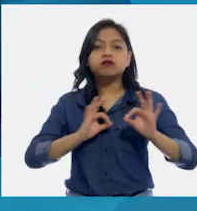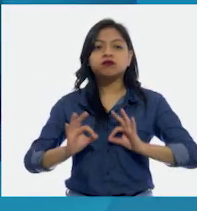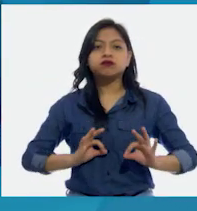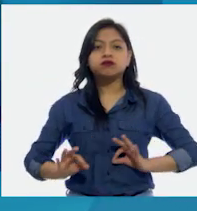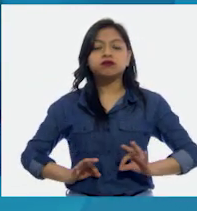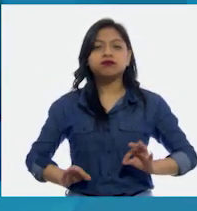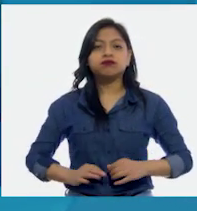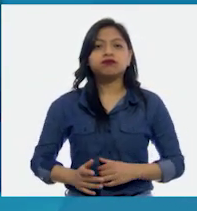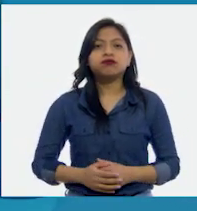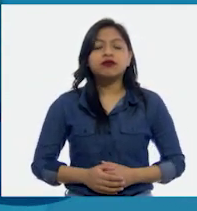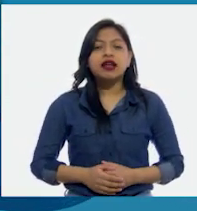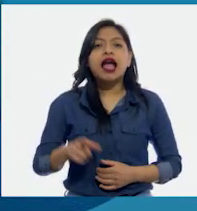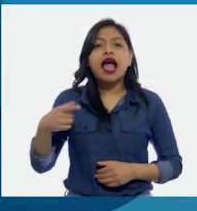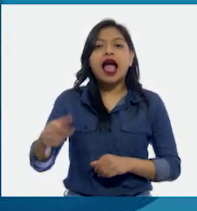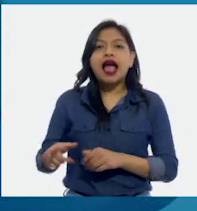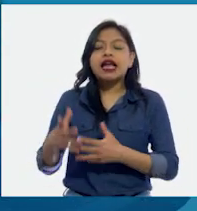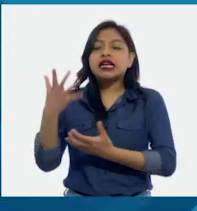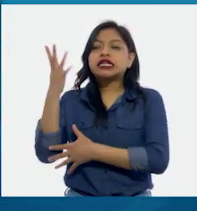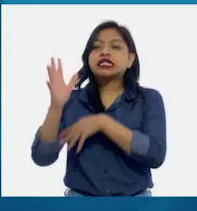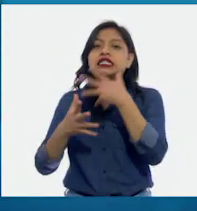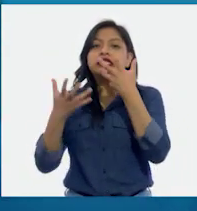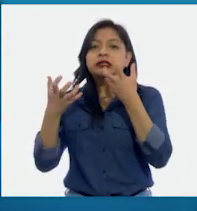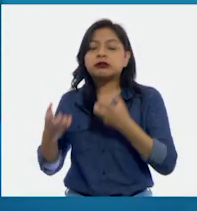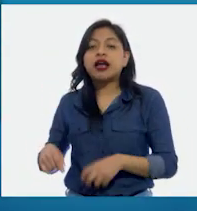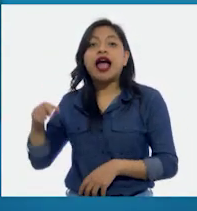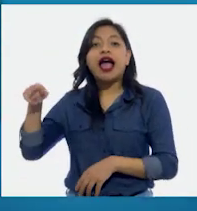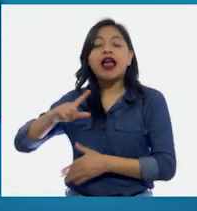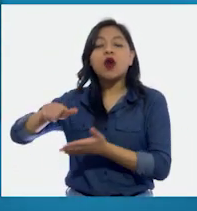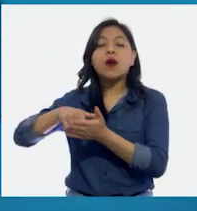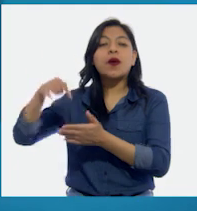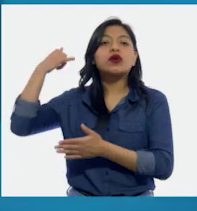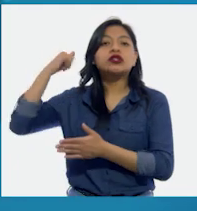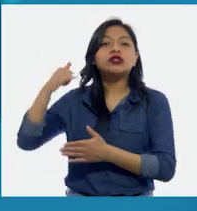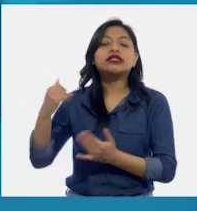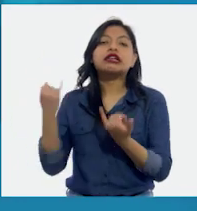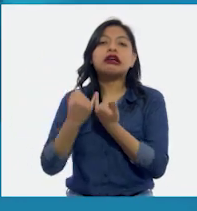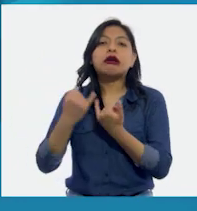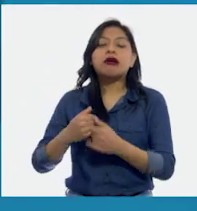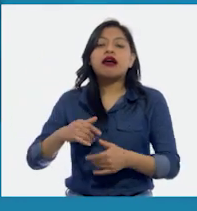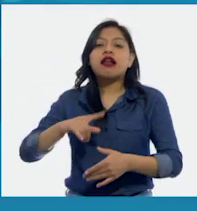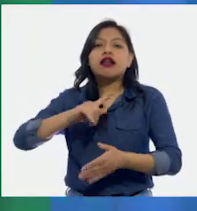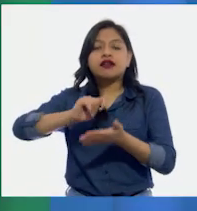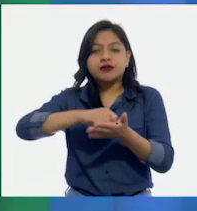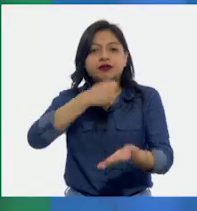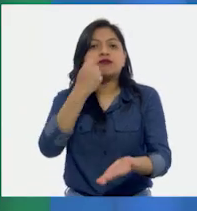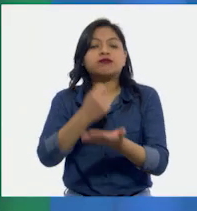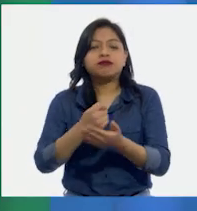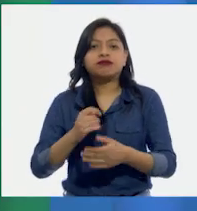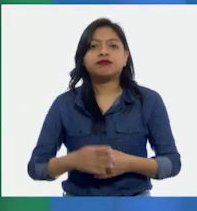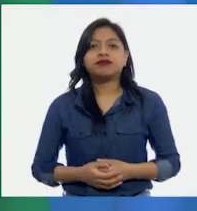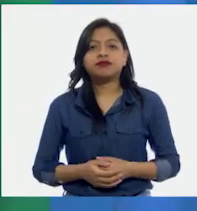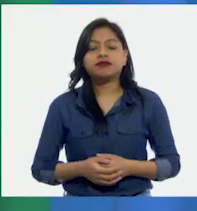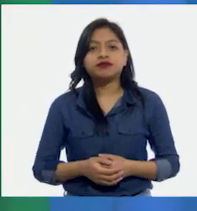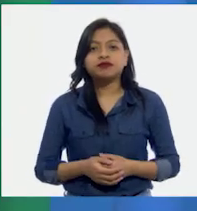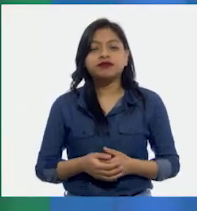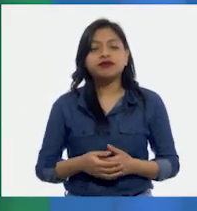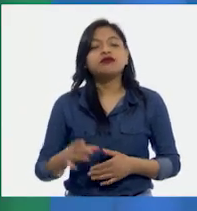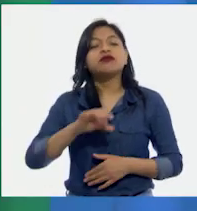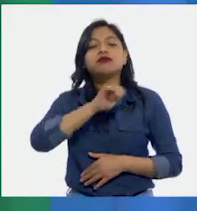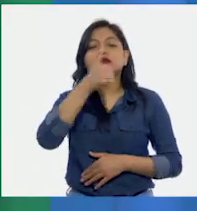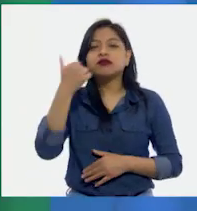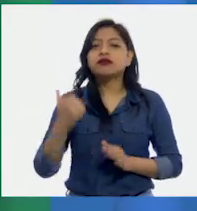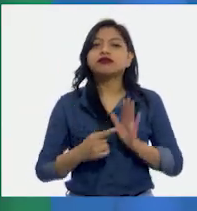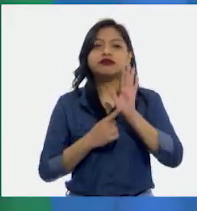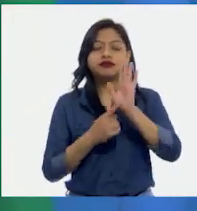encontramos desde la selva baja de Yucatán hasta los pastizales de Tamaulipas. Ahora veamos otro ejemplo de